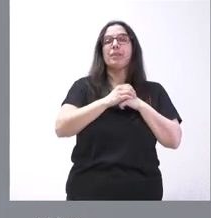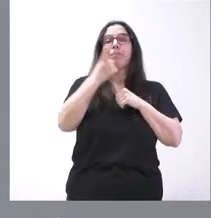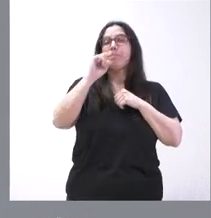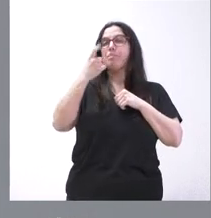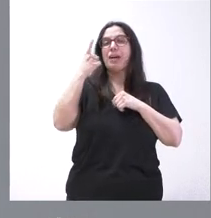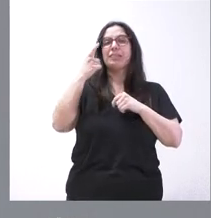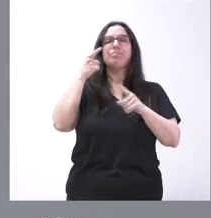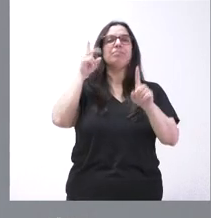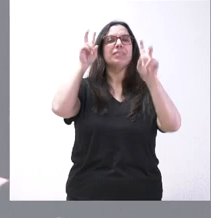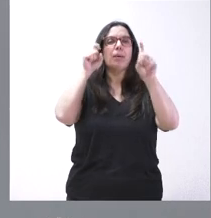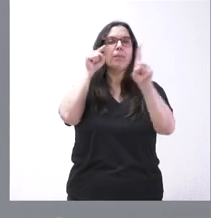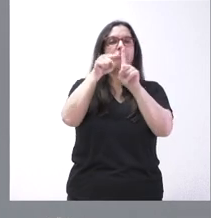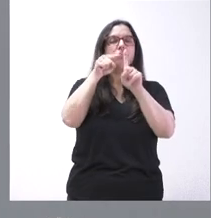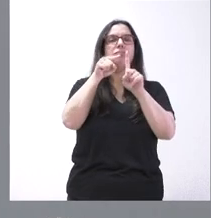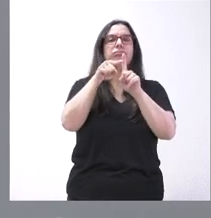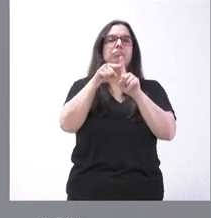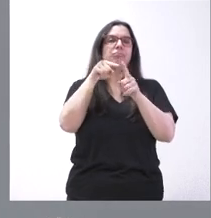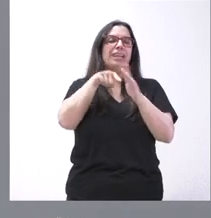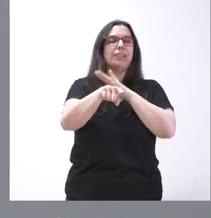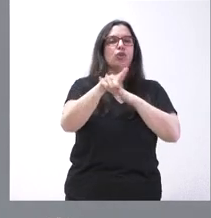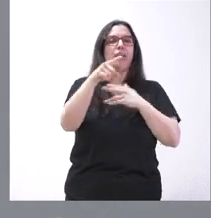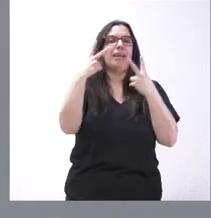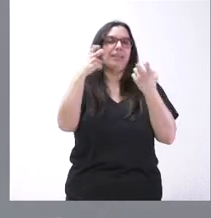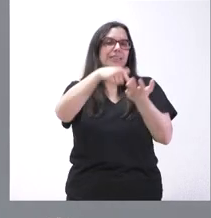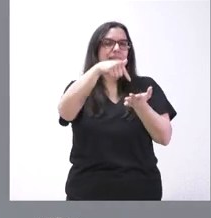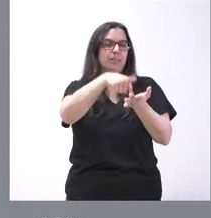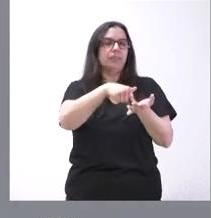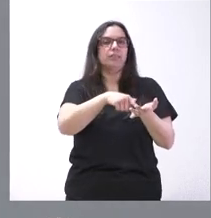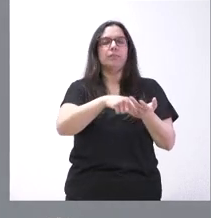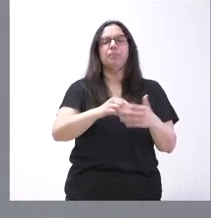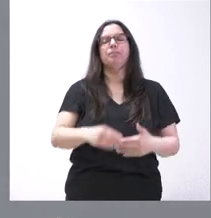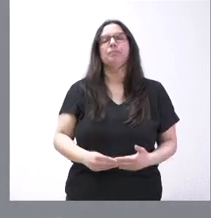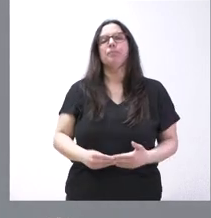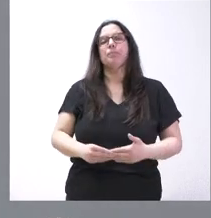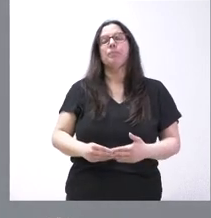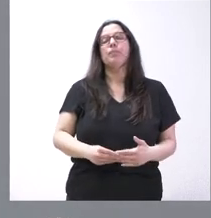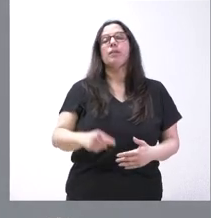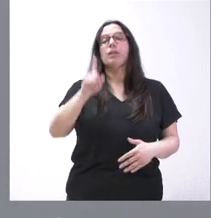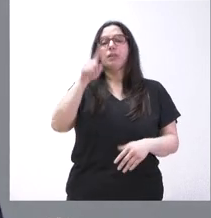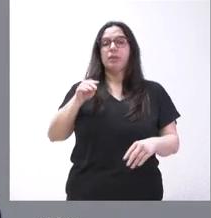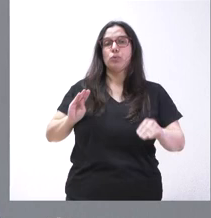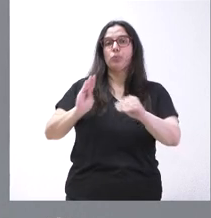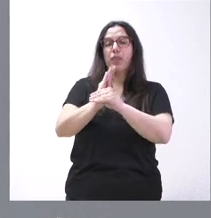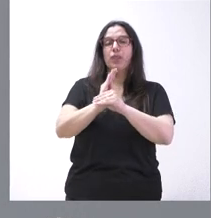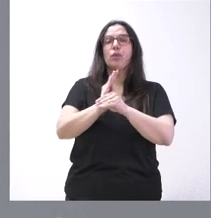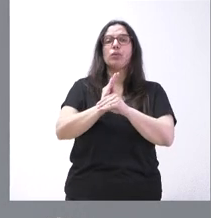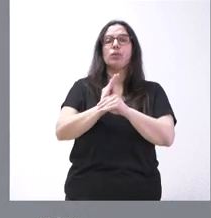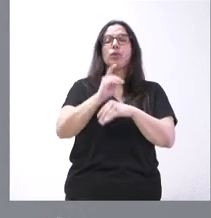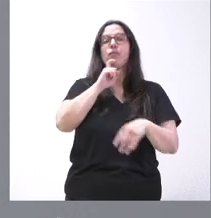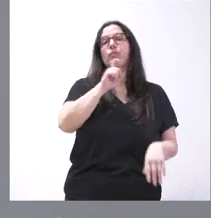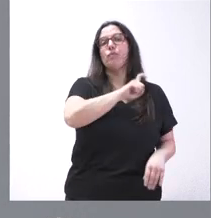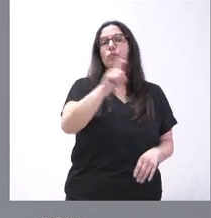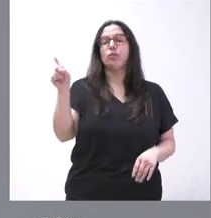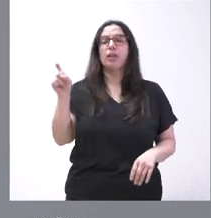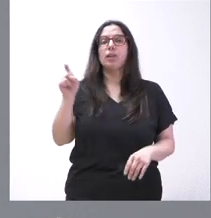tributarios son los más relevantes, con un total de 520. Se otorga una subvención a la Fundación